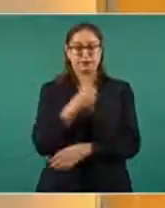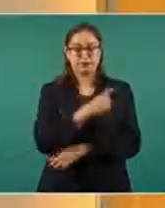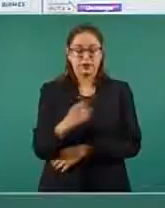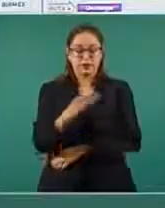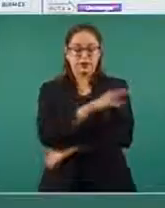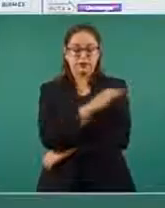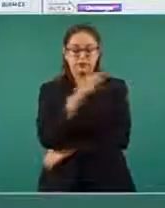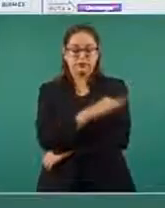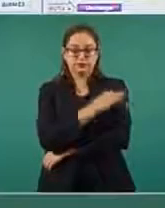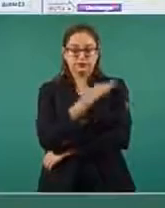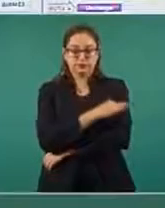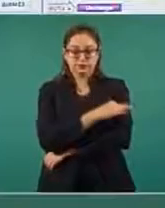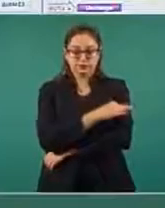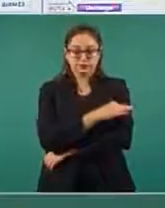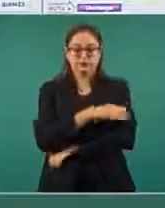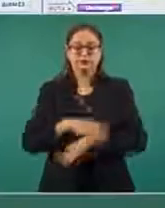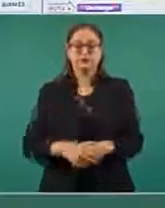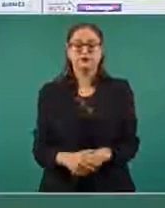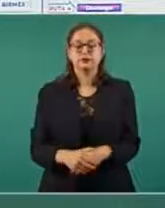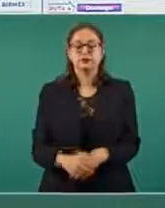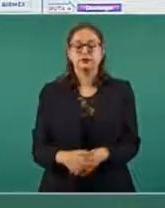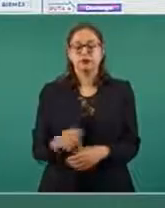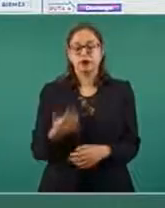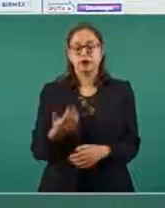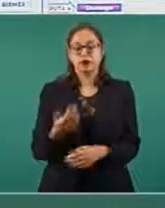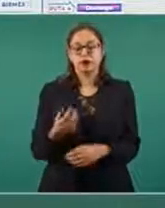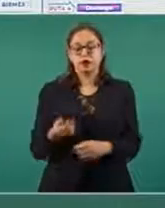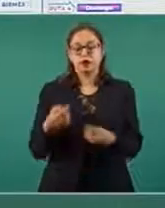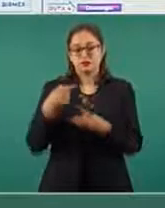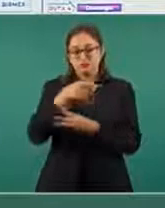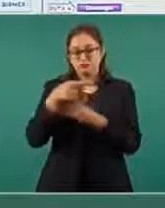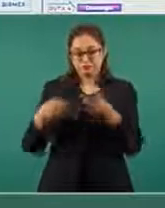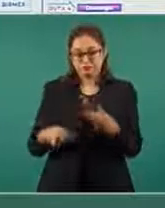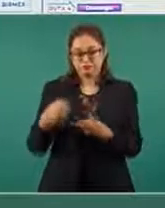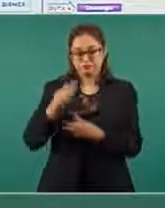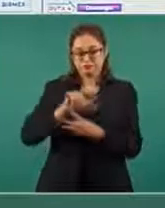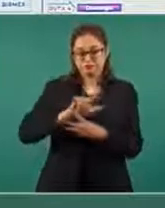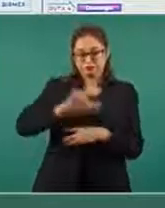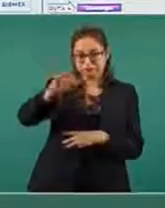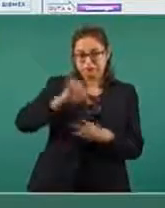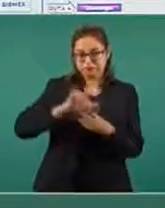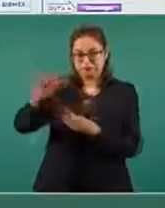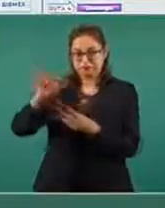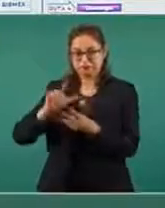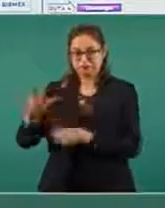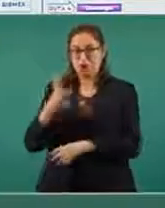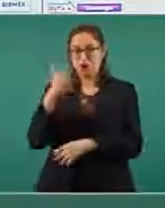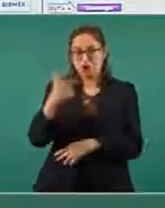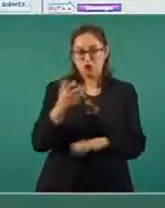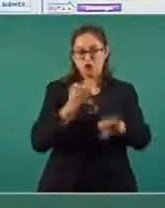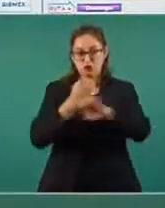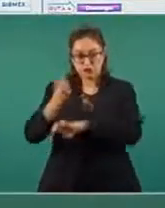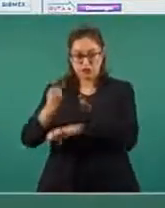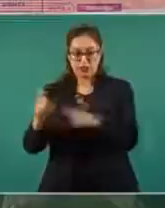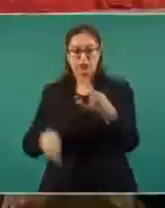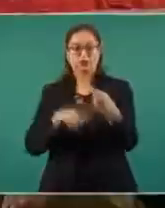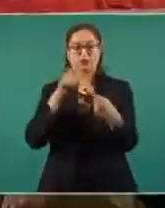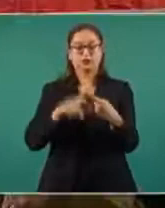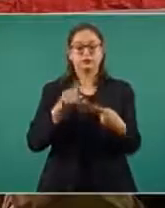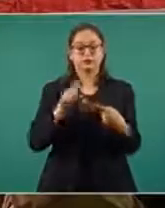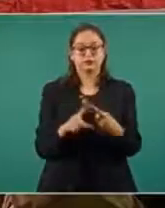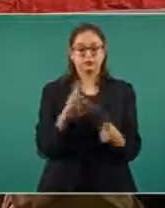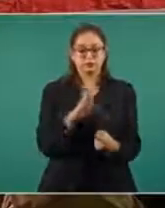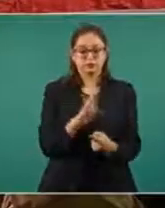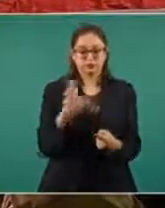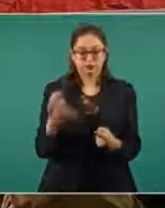integrando tres rutas aéreas para cubrir ocho estados. La primera, la ruta número 1, cubrió